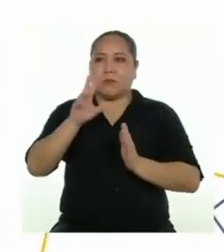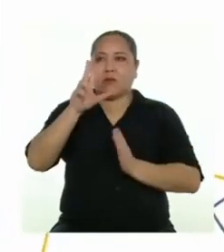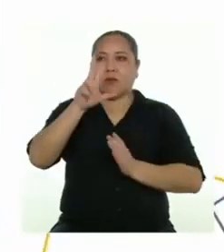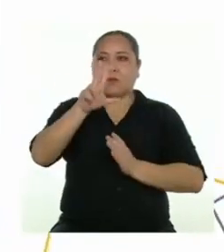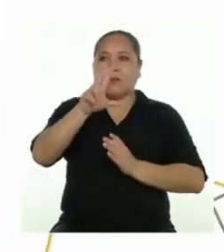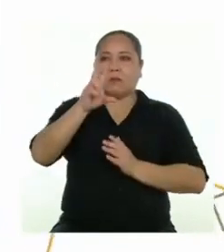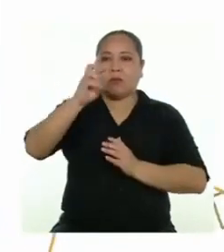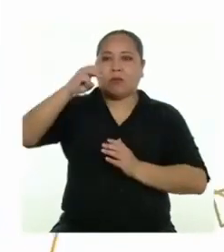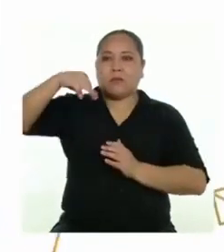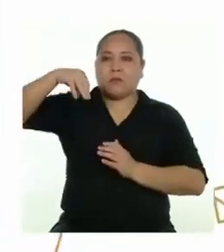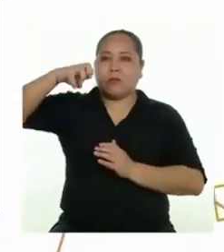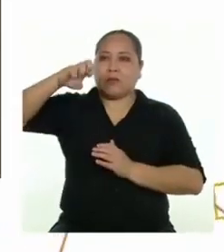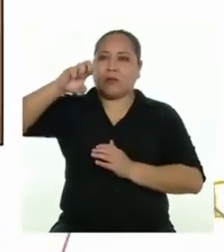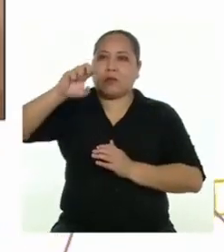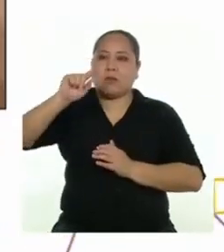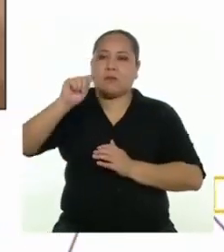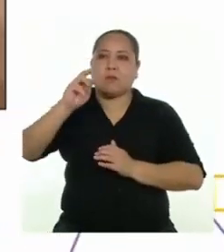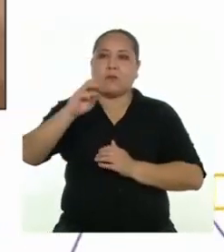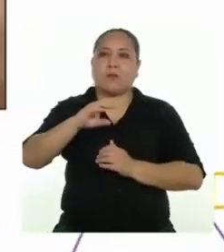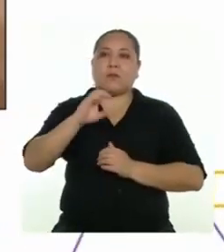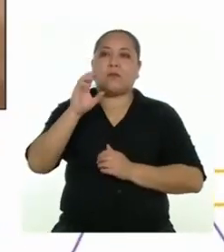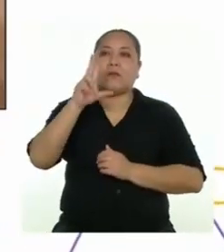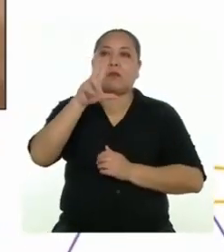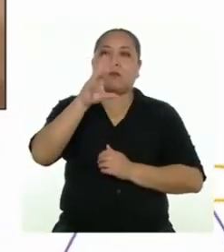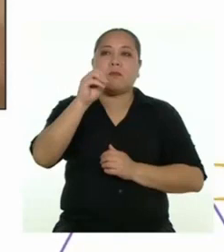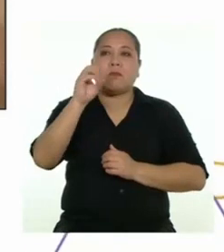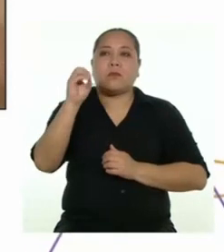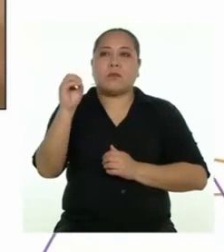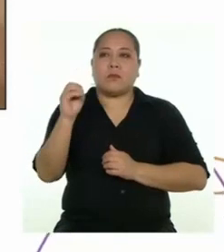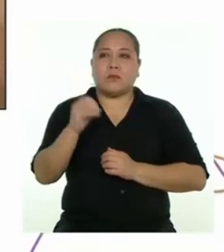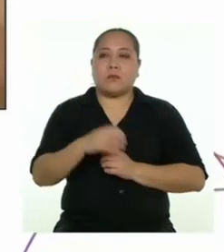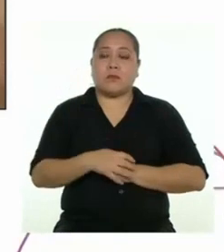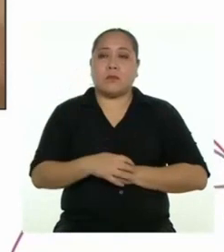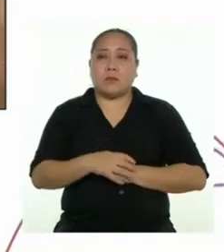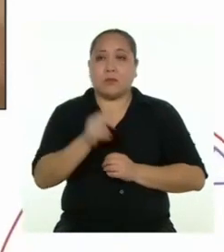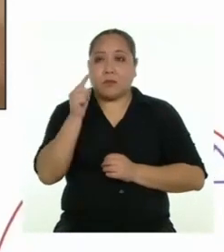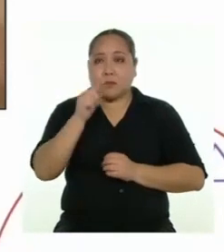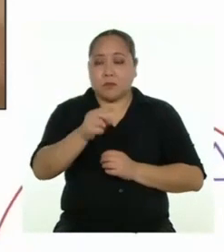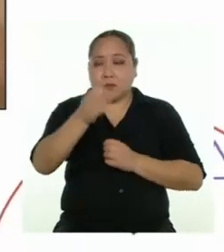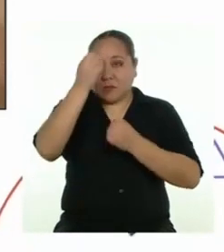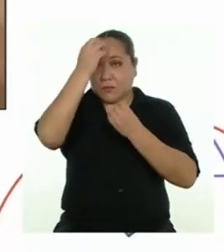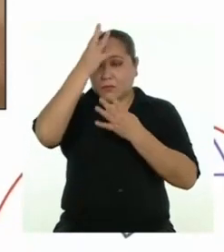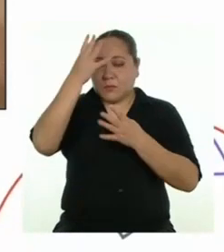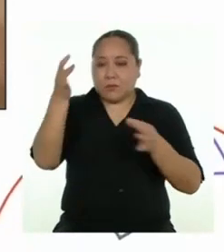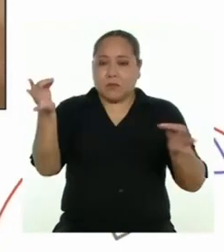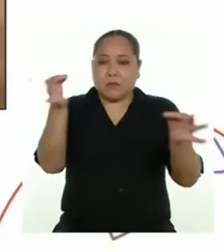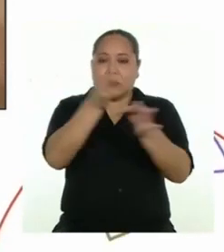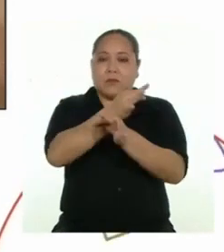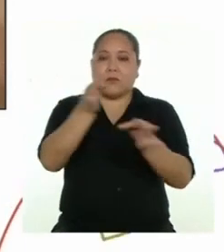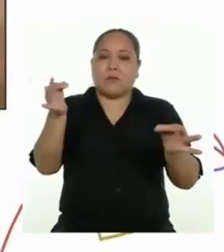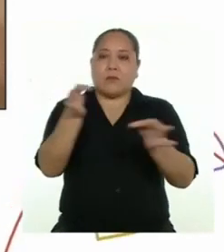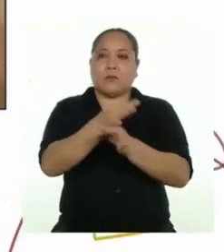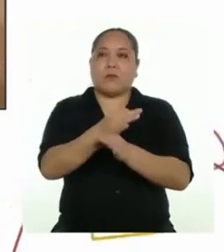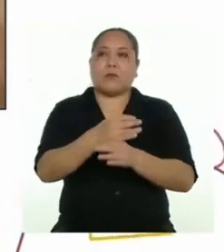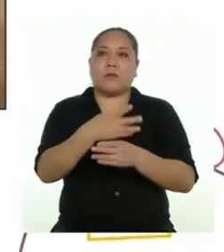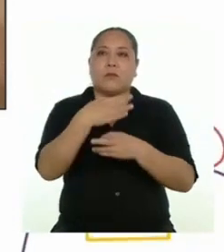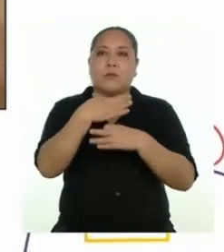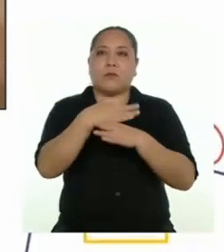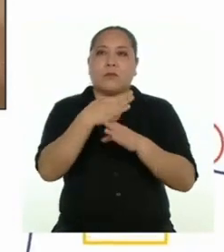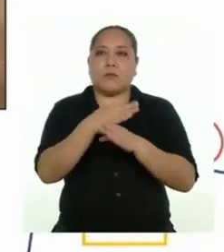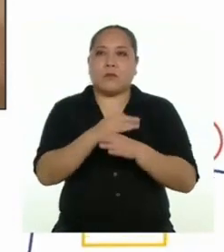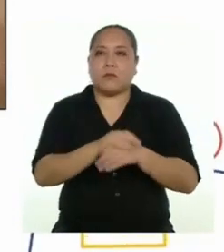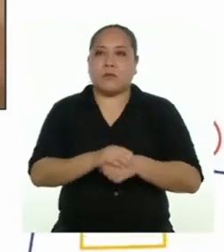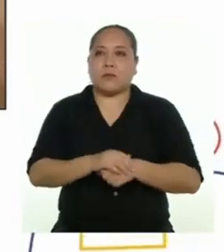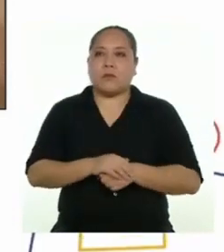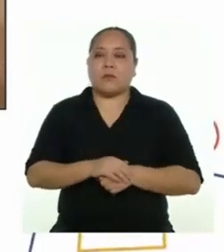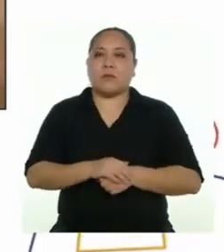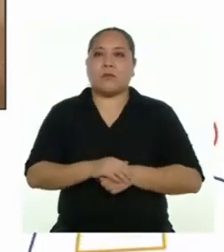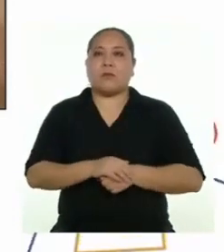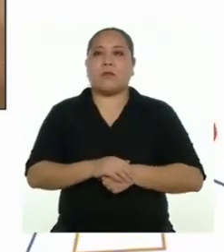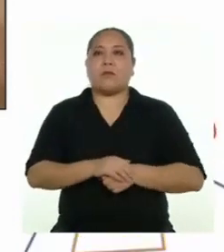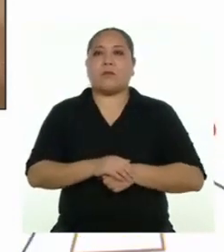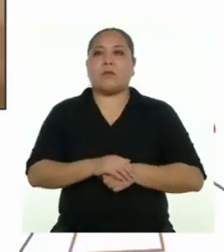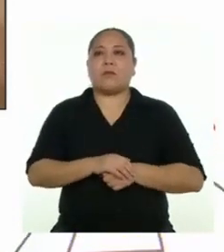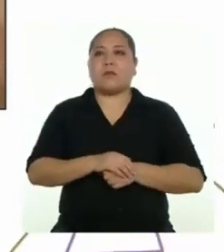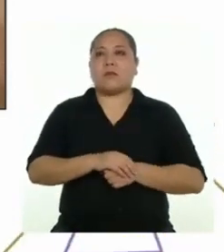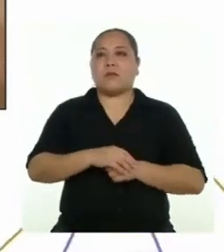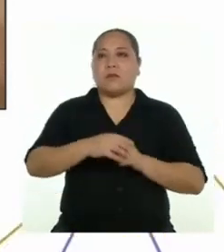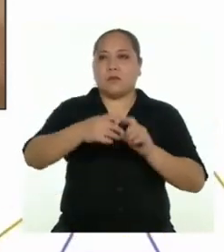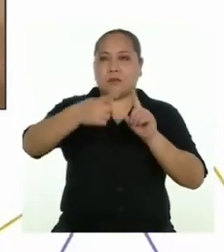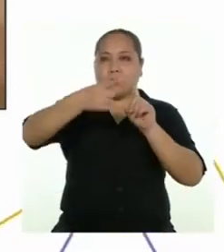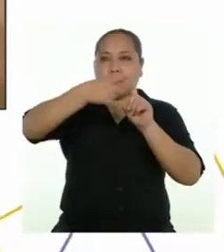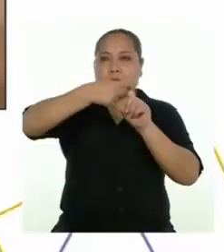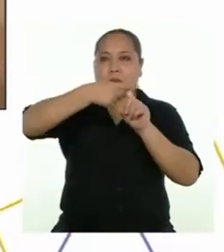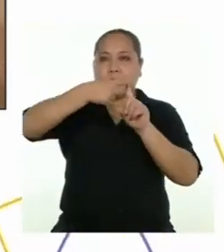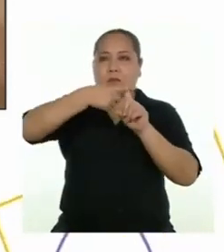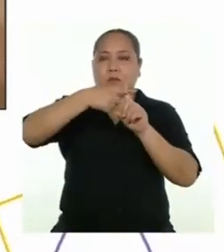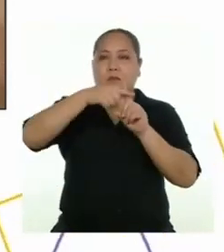centímetros. Con dicha información, reemplazamos en la relación de sus elementos. Semisuma de sus bases por la